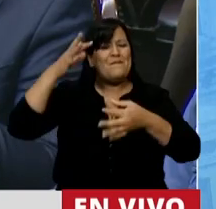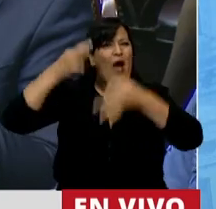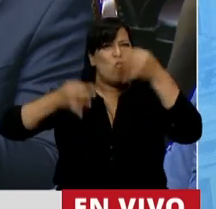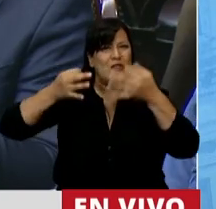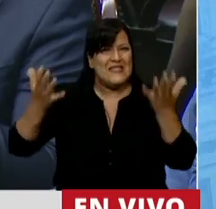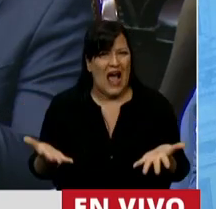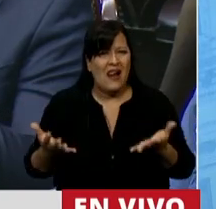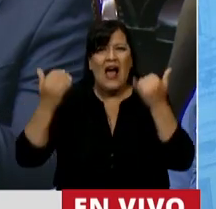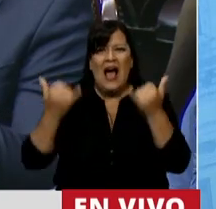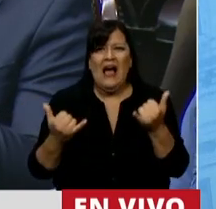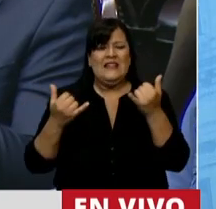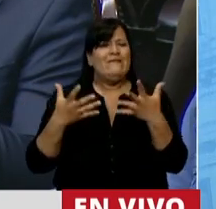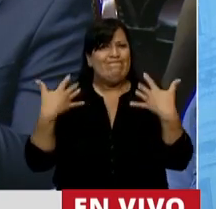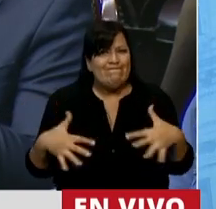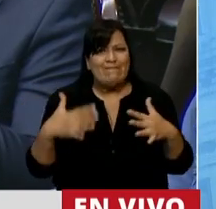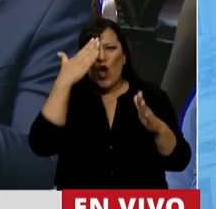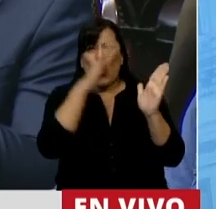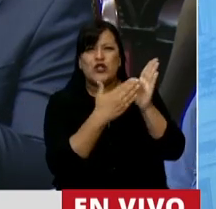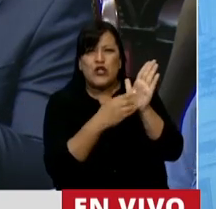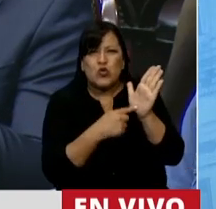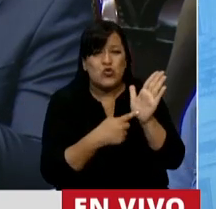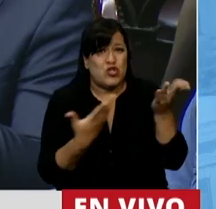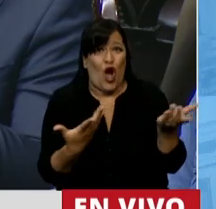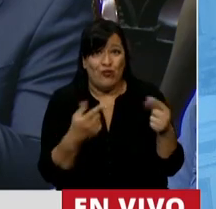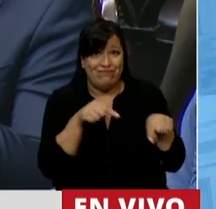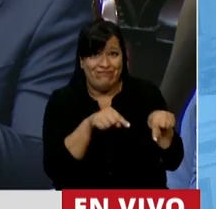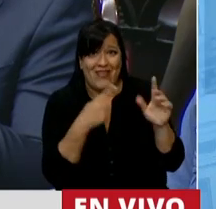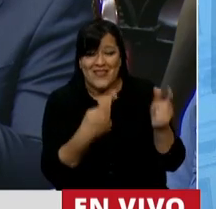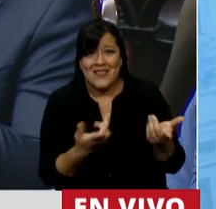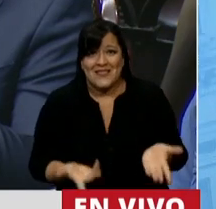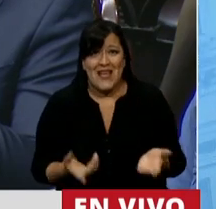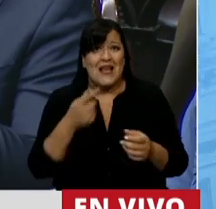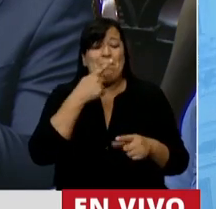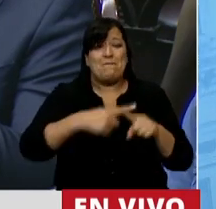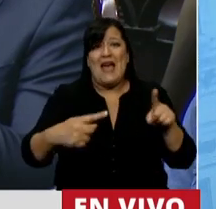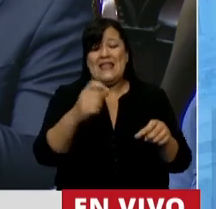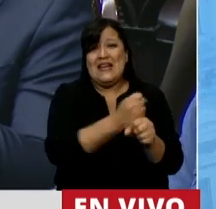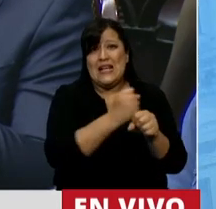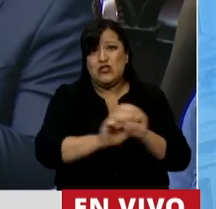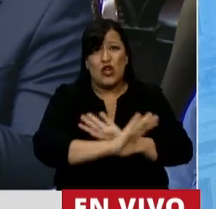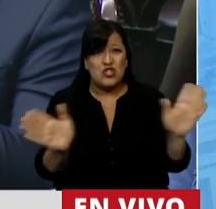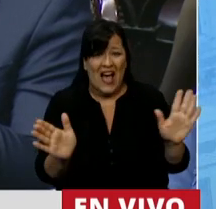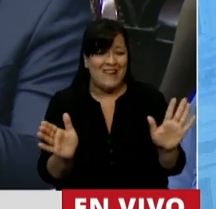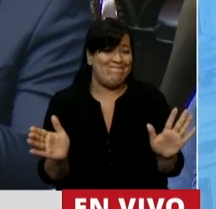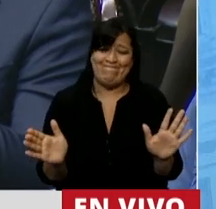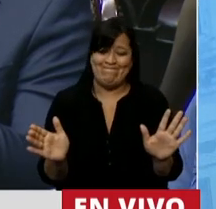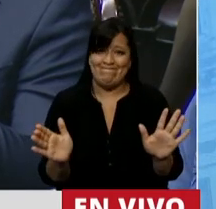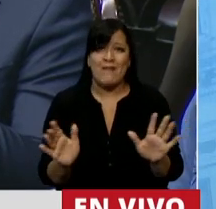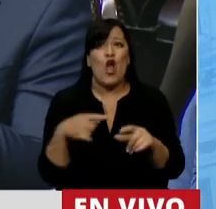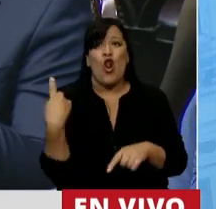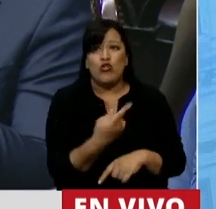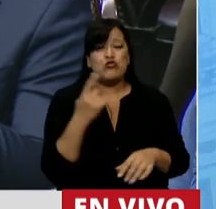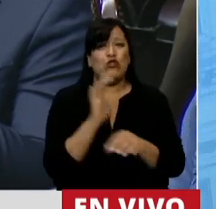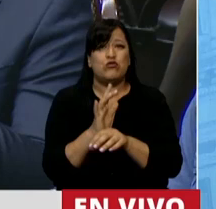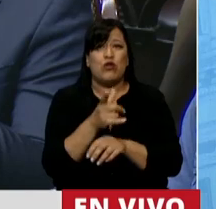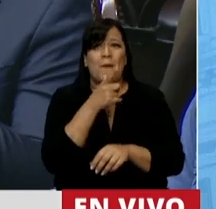Porque tenemos una cuestión de raigambio constitucional que luego nos vamos a subsanar con esta media sanción. Por eso digo, señor presidente, que nosotros estamos como